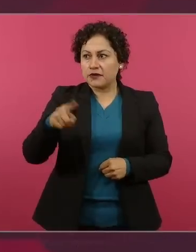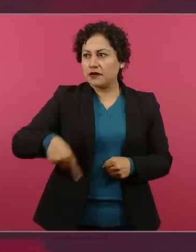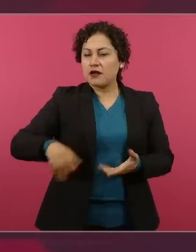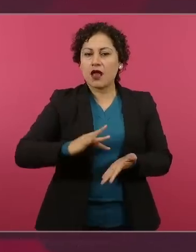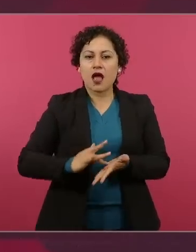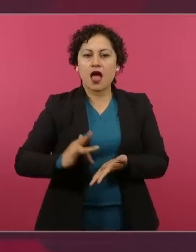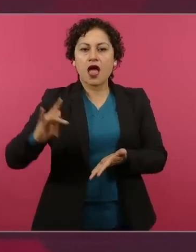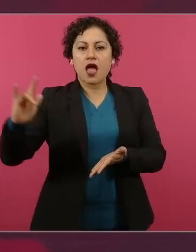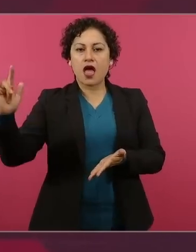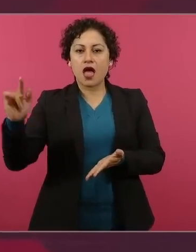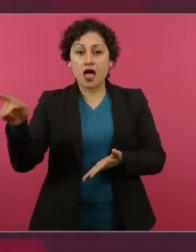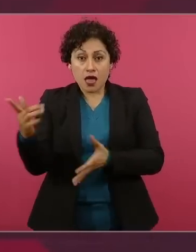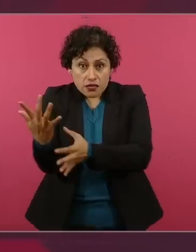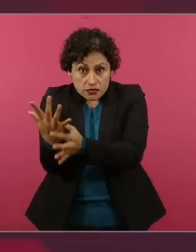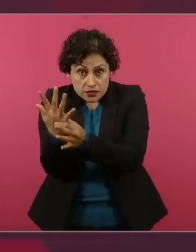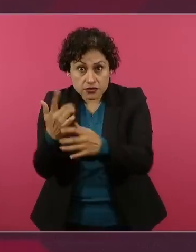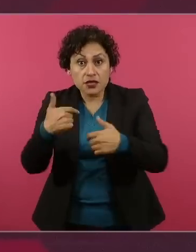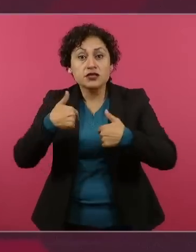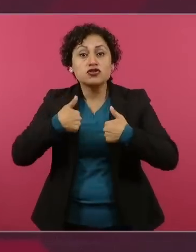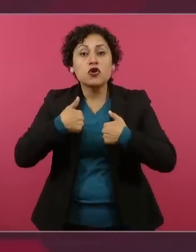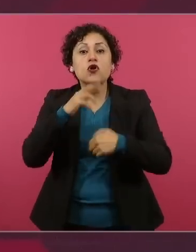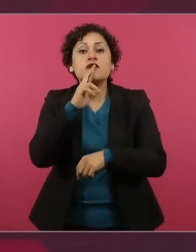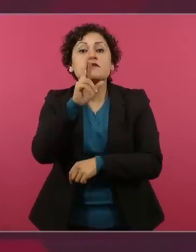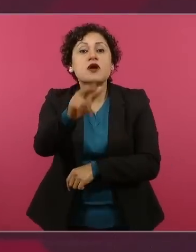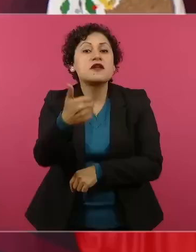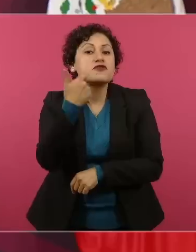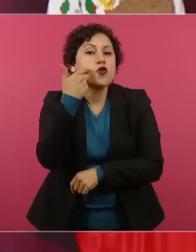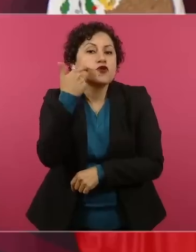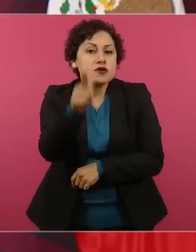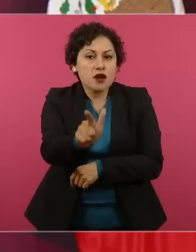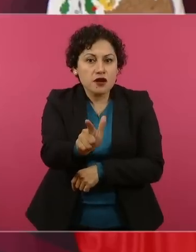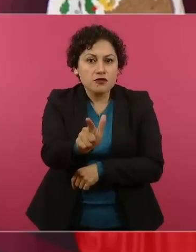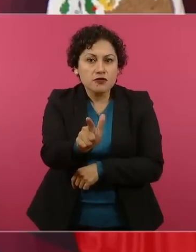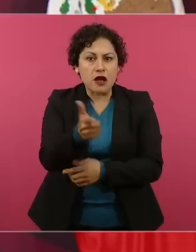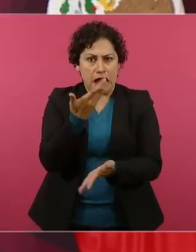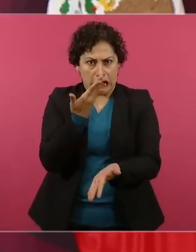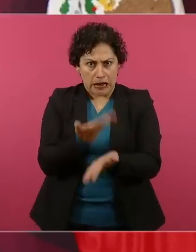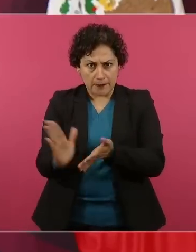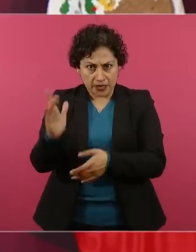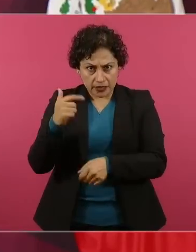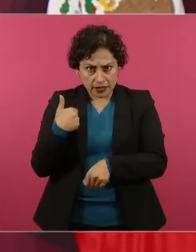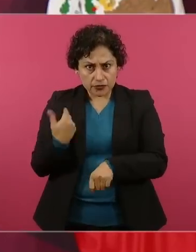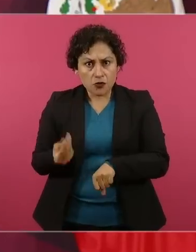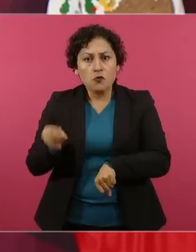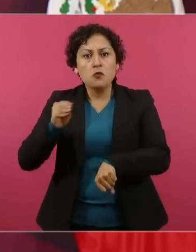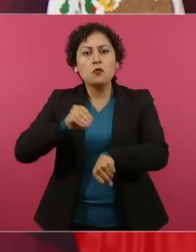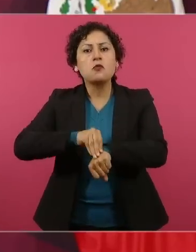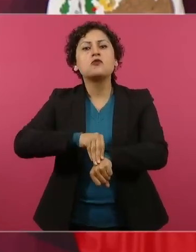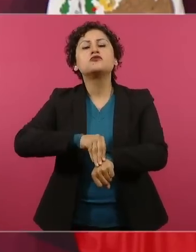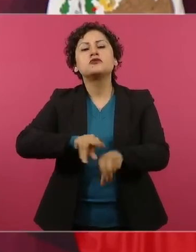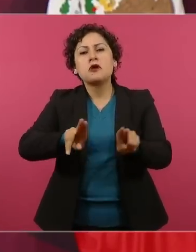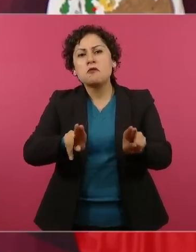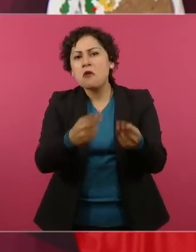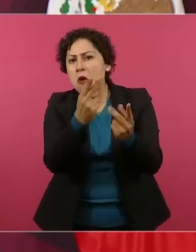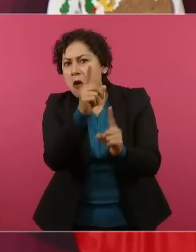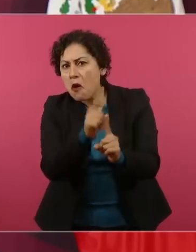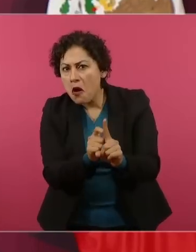son unos perversos malos de Malolandia